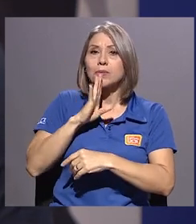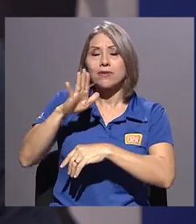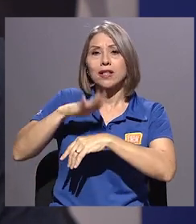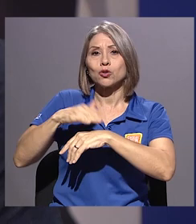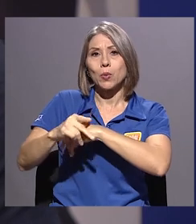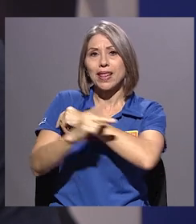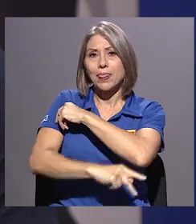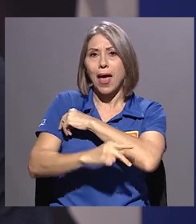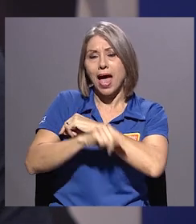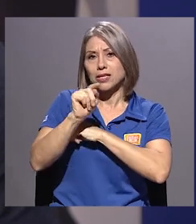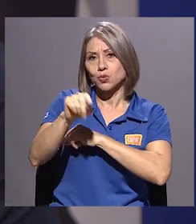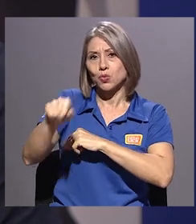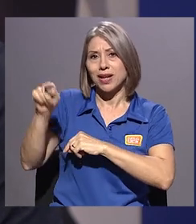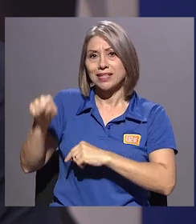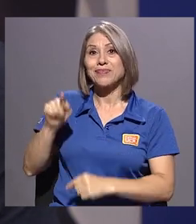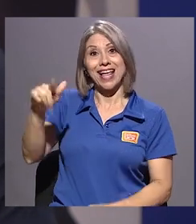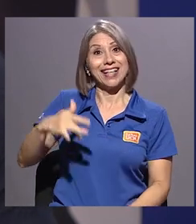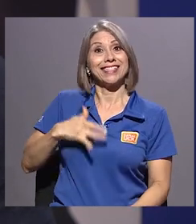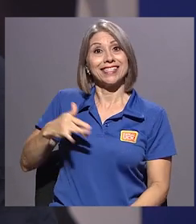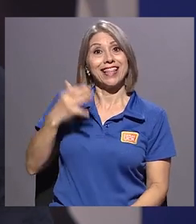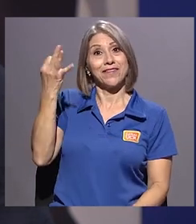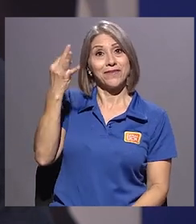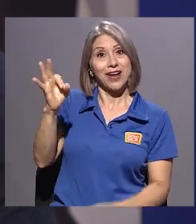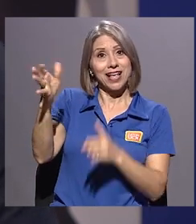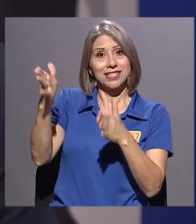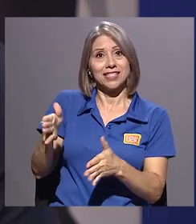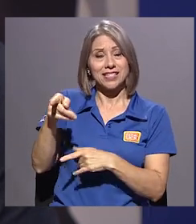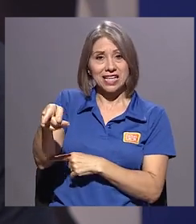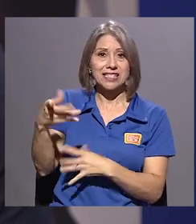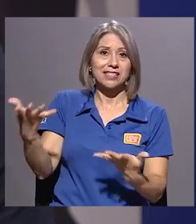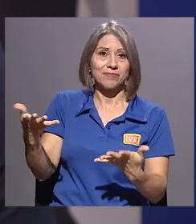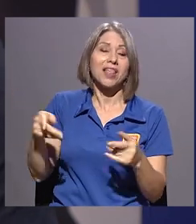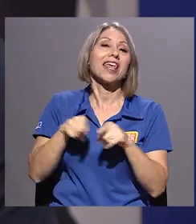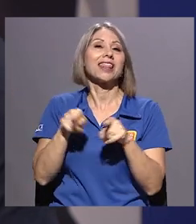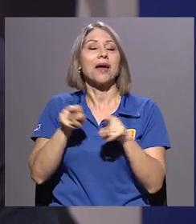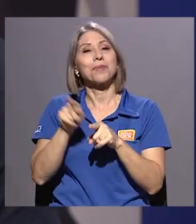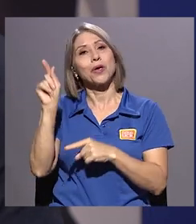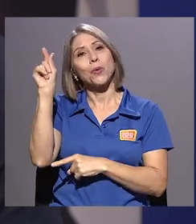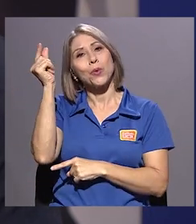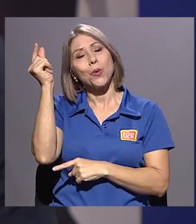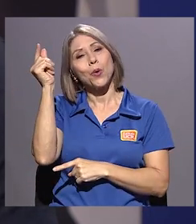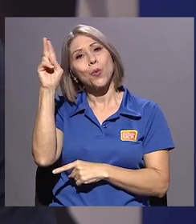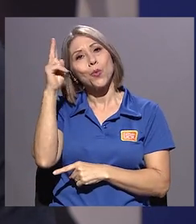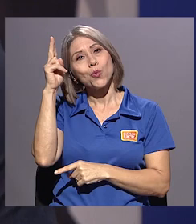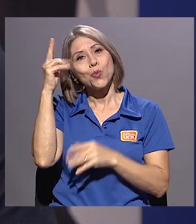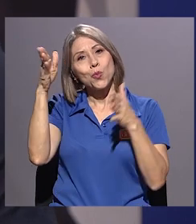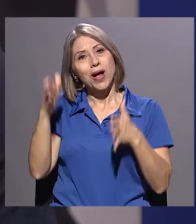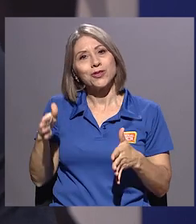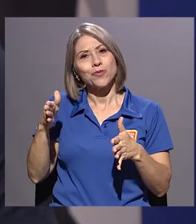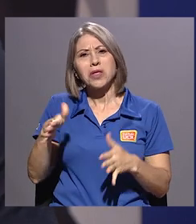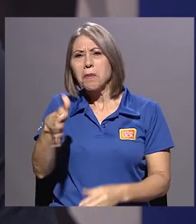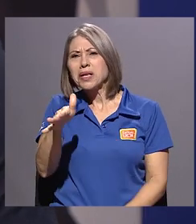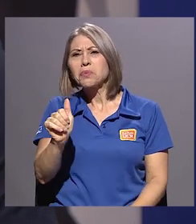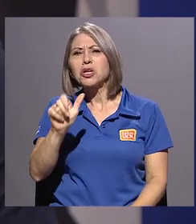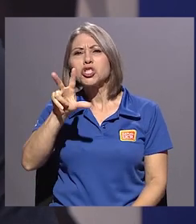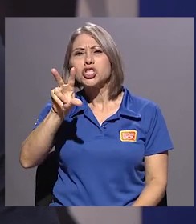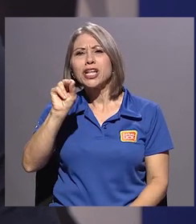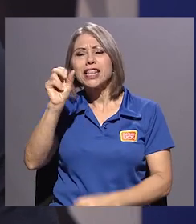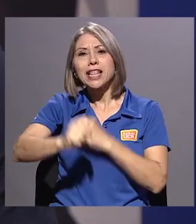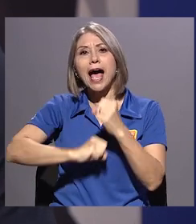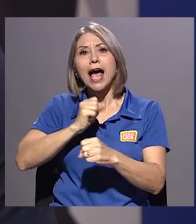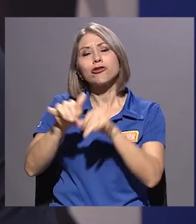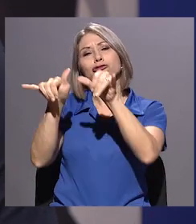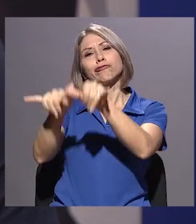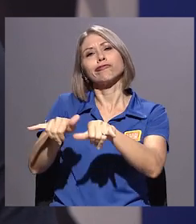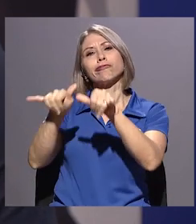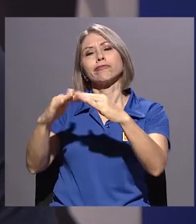Él se siente francés por un lado y uruguayo por otro. Hace como 30 años que vivió en Francia y es